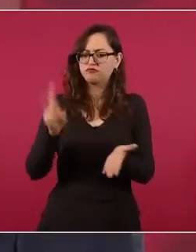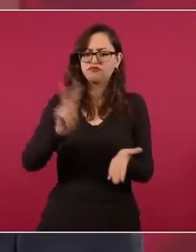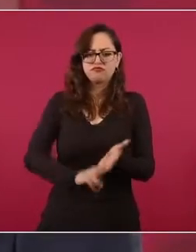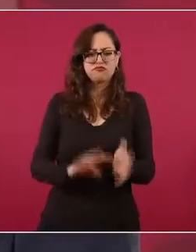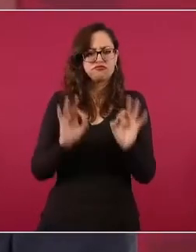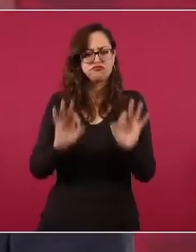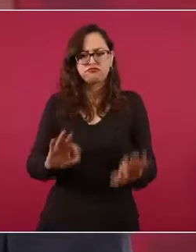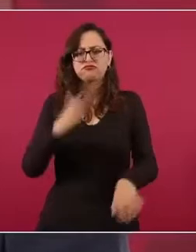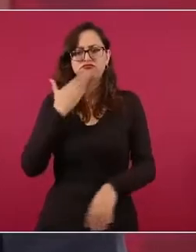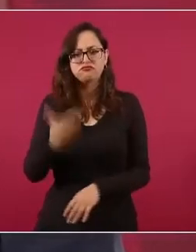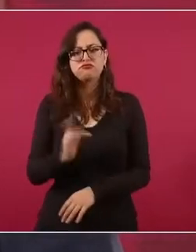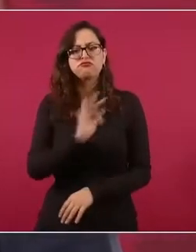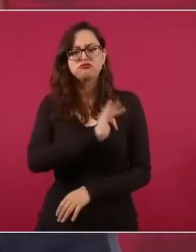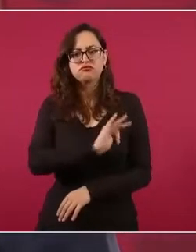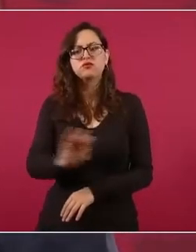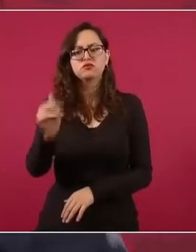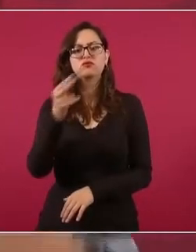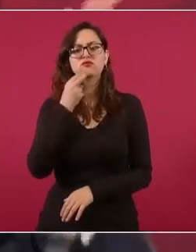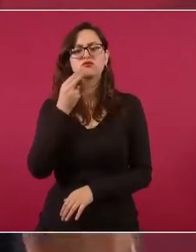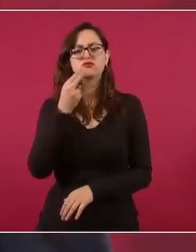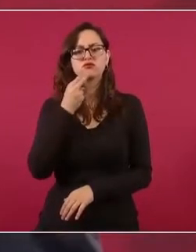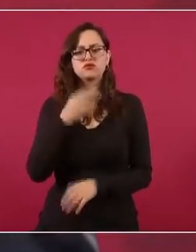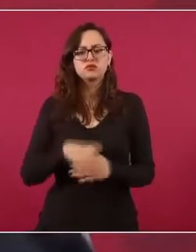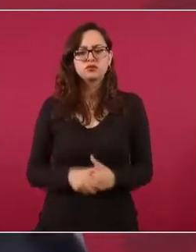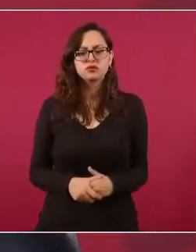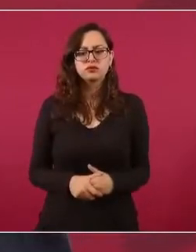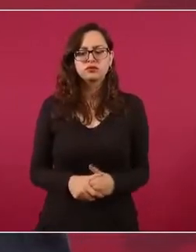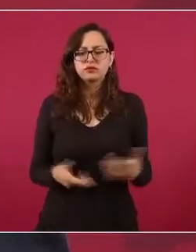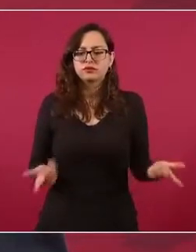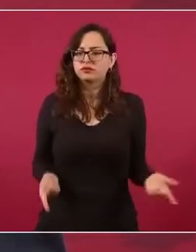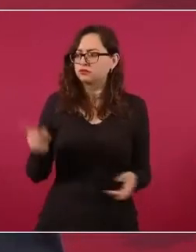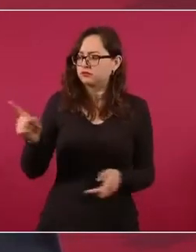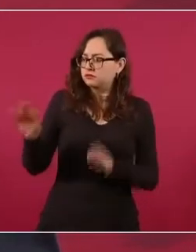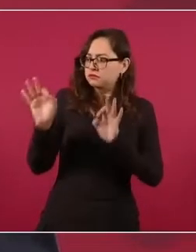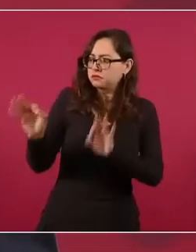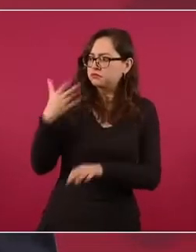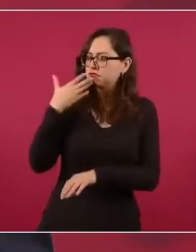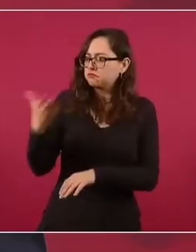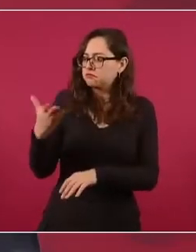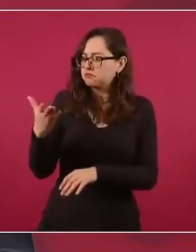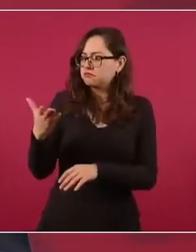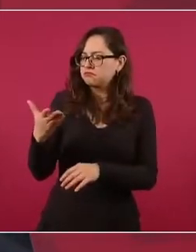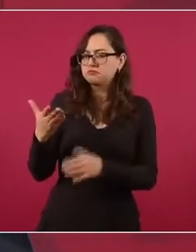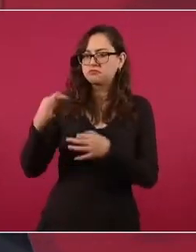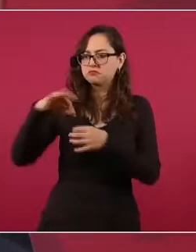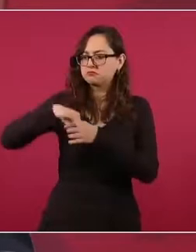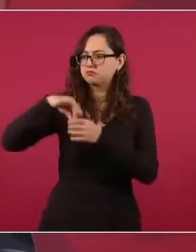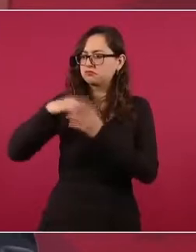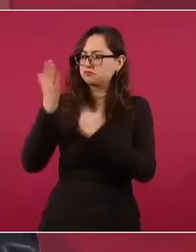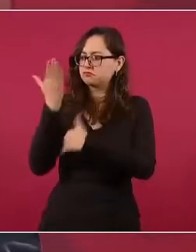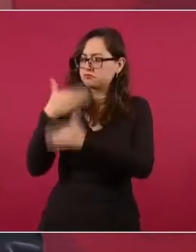hay que copiar lo bueno y estoy seguro